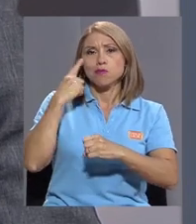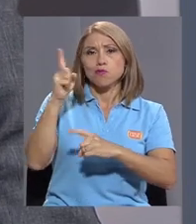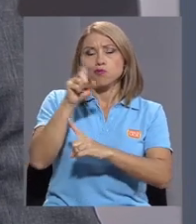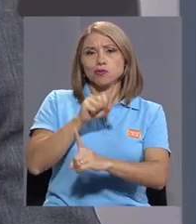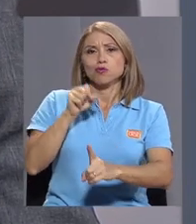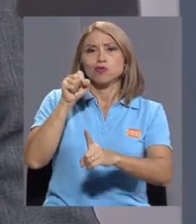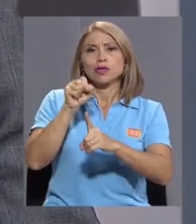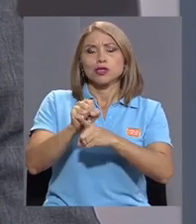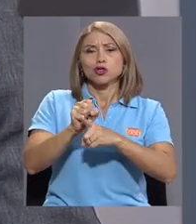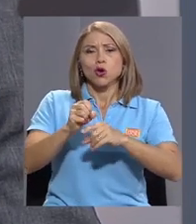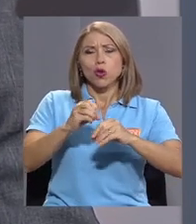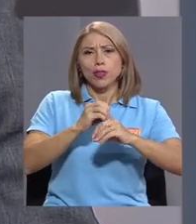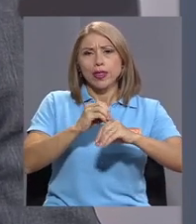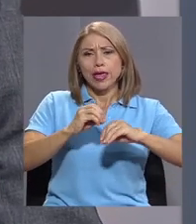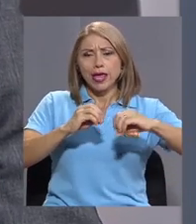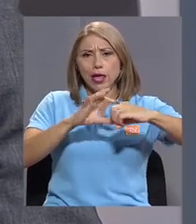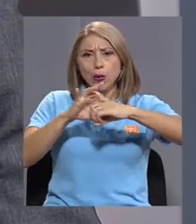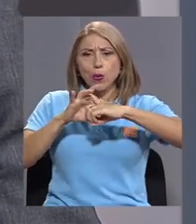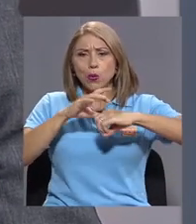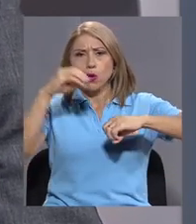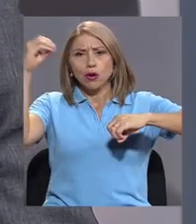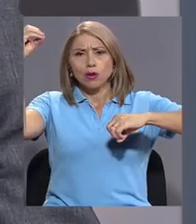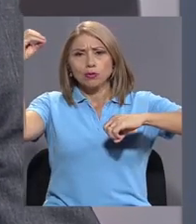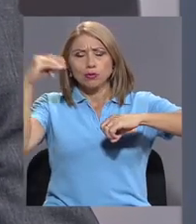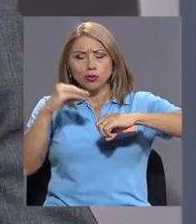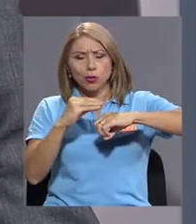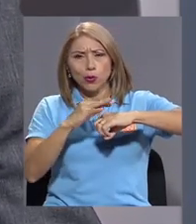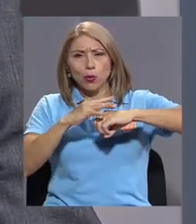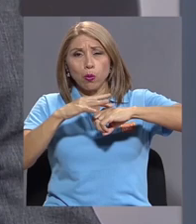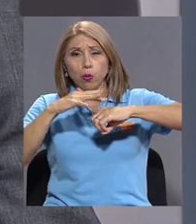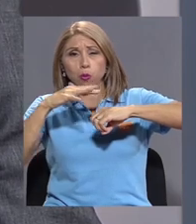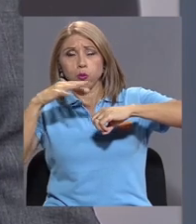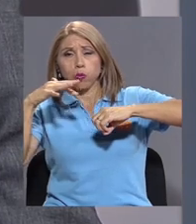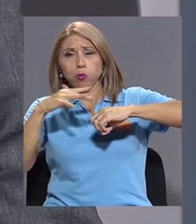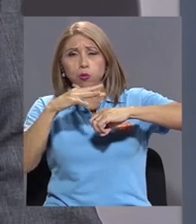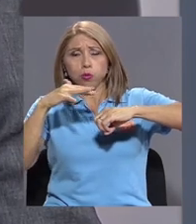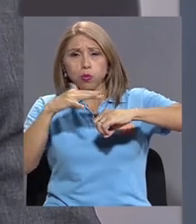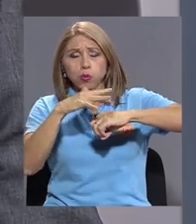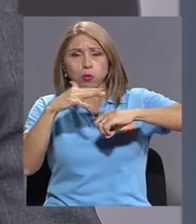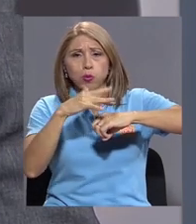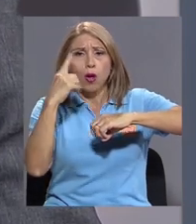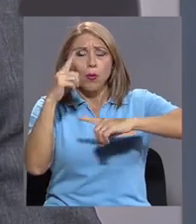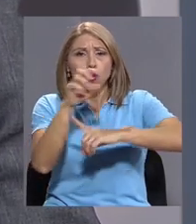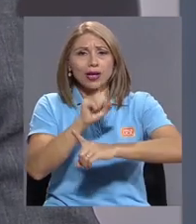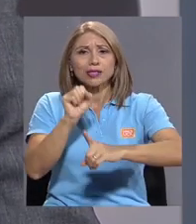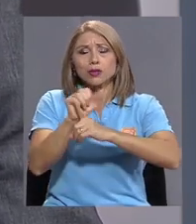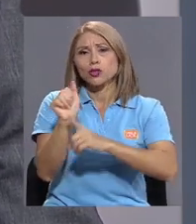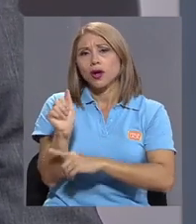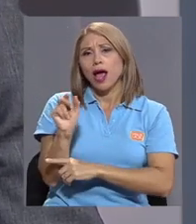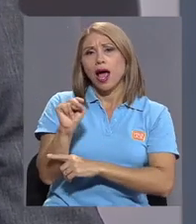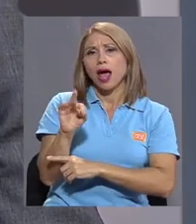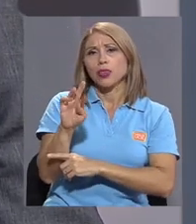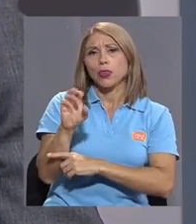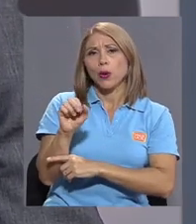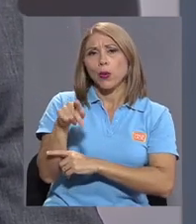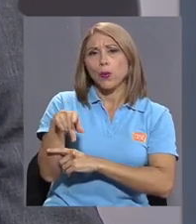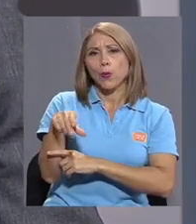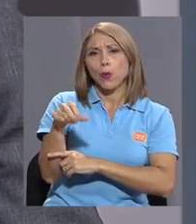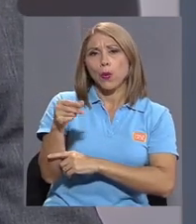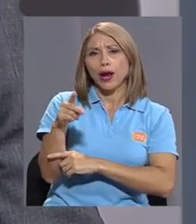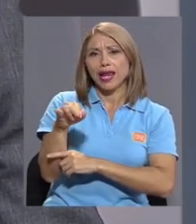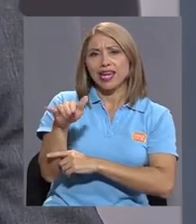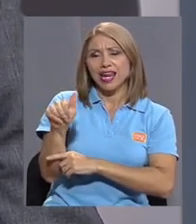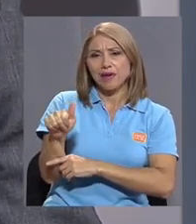de los gases de efecto invernadero que se generan por la acción antrópica o antropogénica, esto